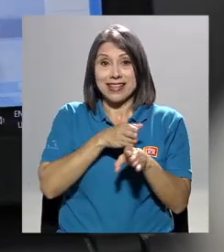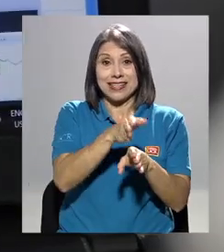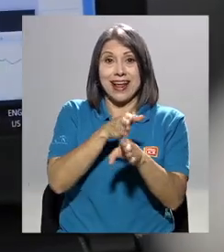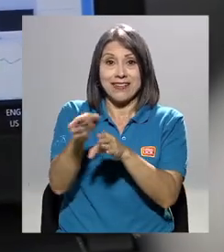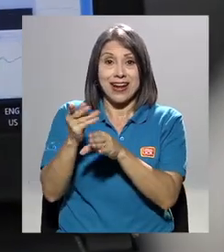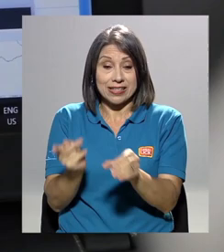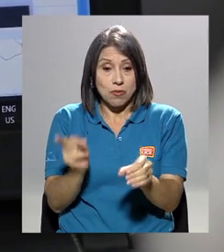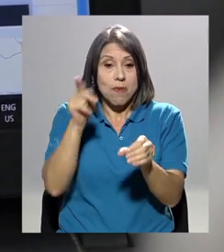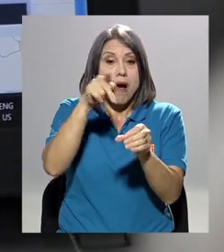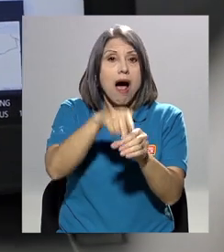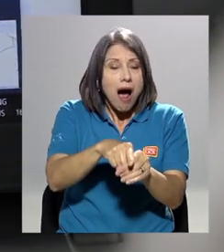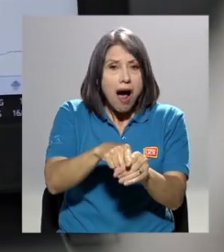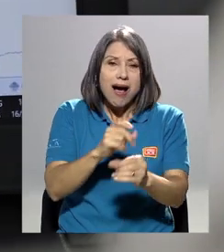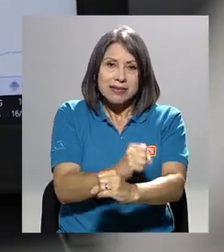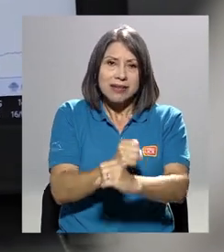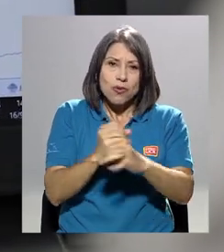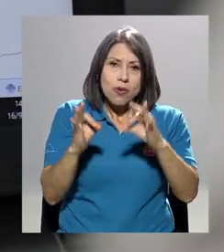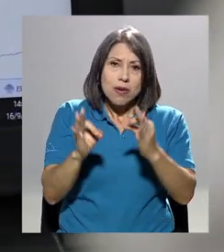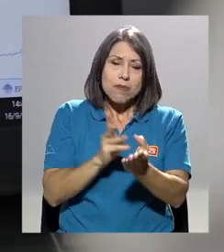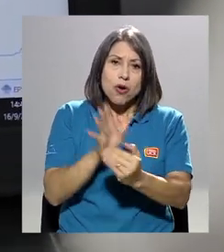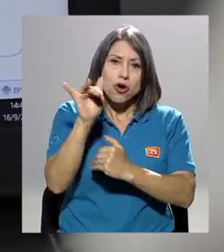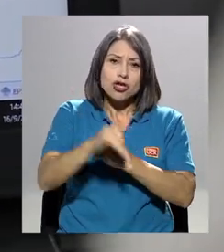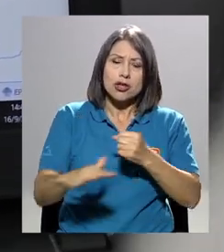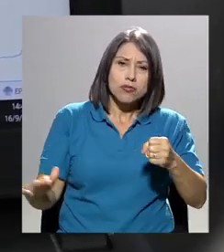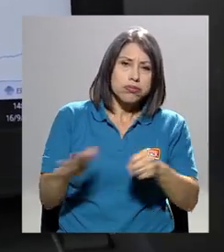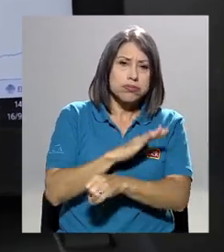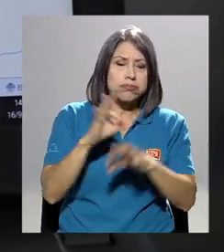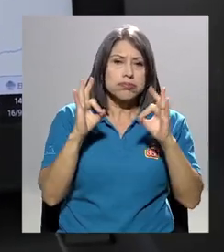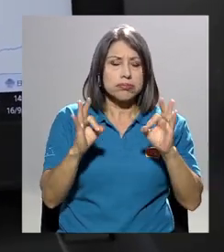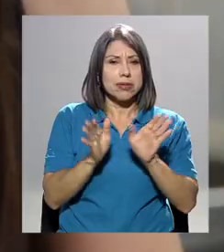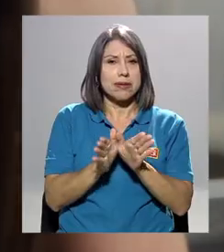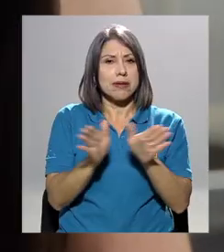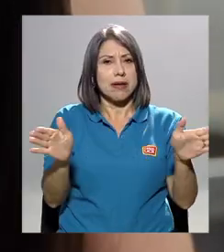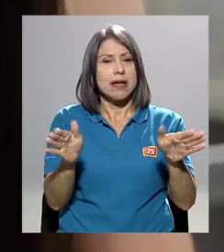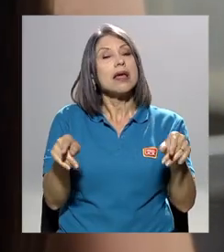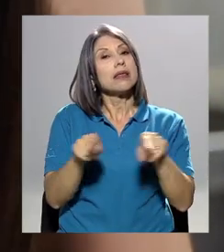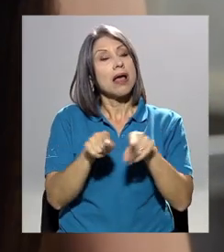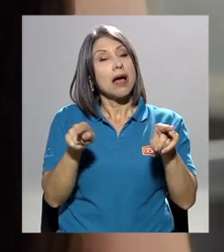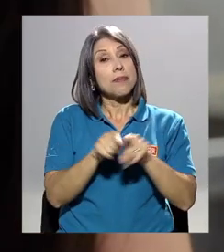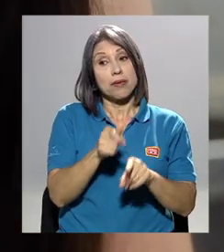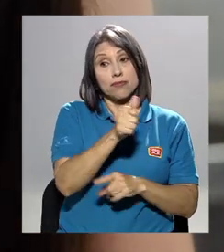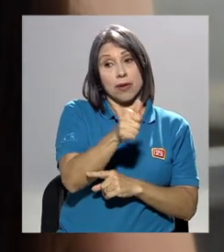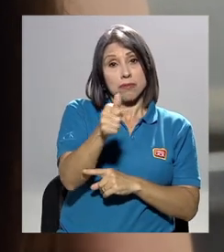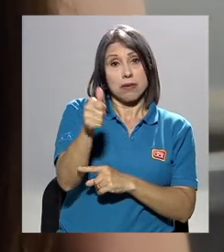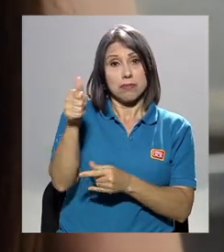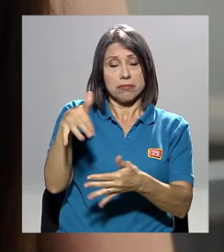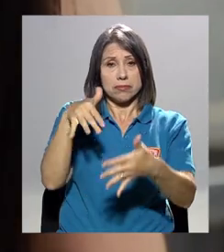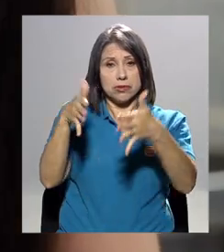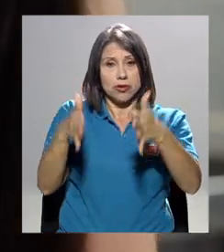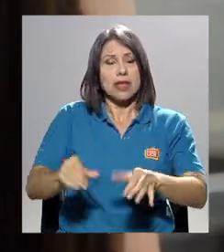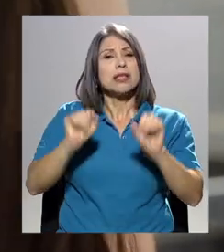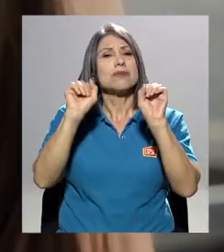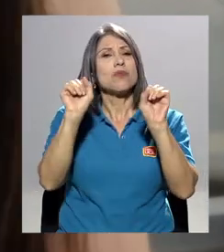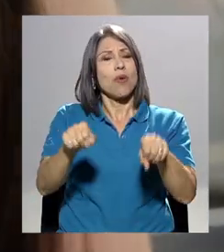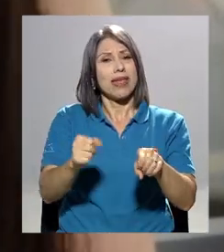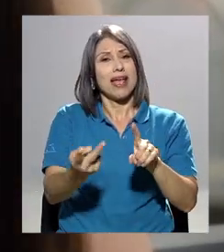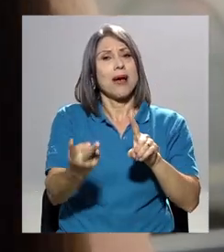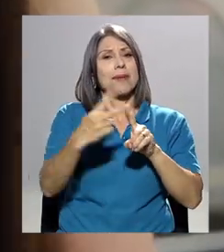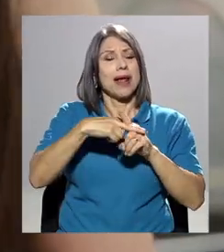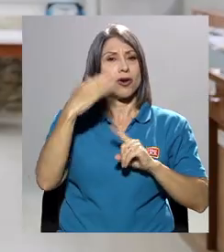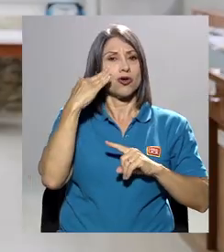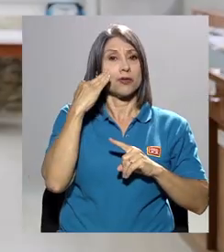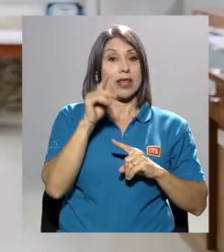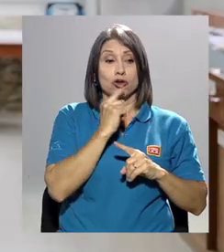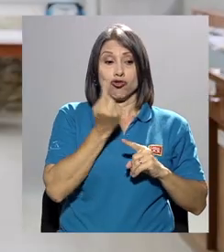asegura un abordaje integral del proyecto y a la vez permite a los estudiantes aplicar sus conocimientos fuera de las